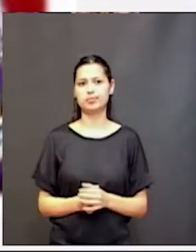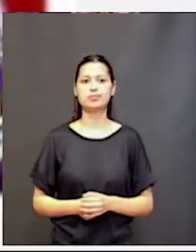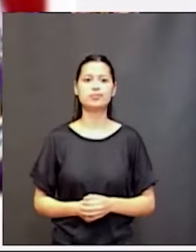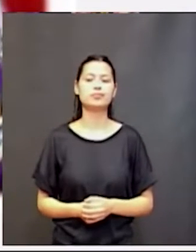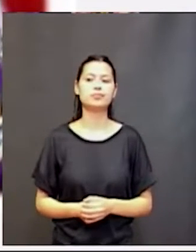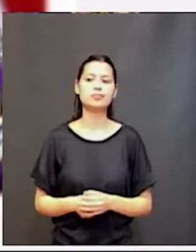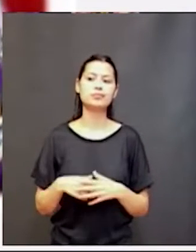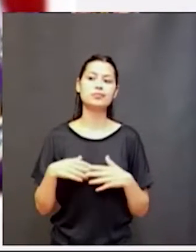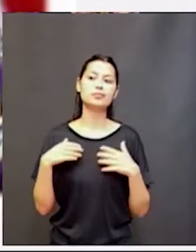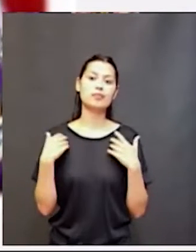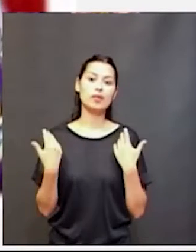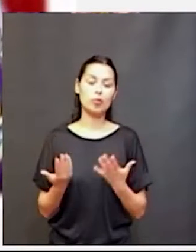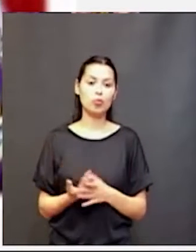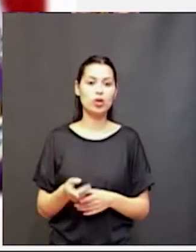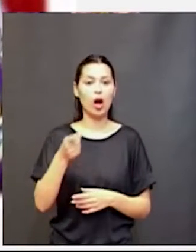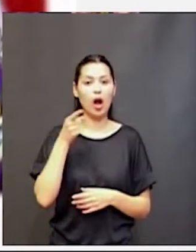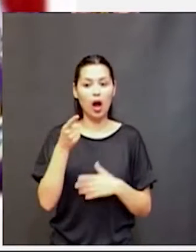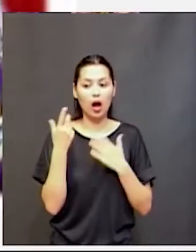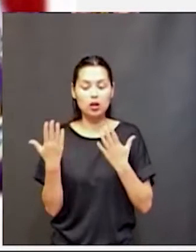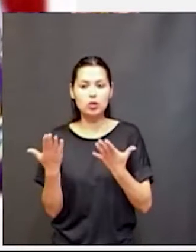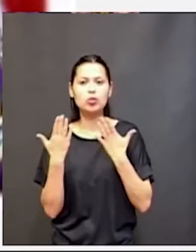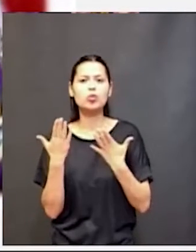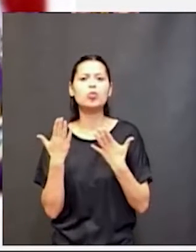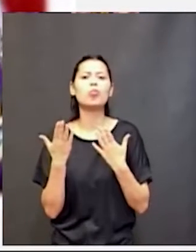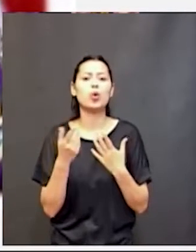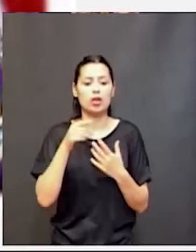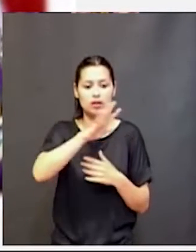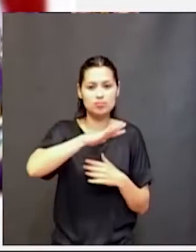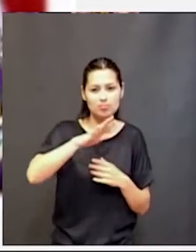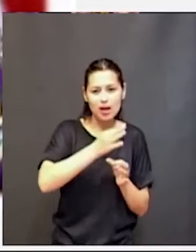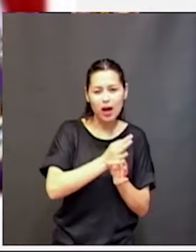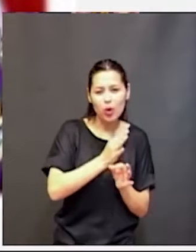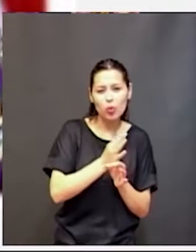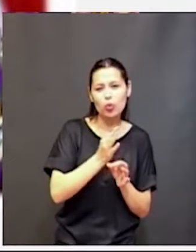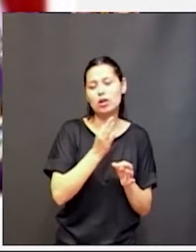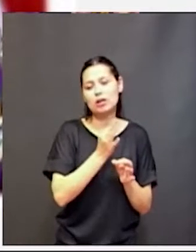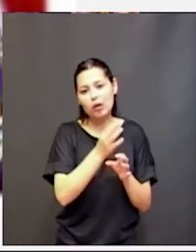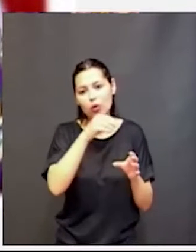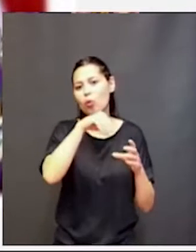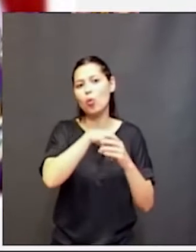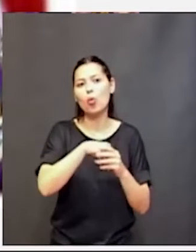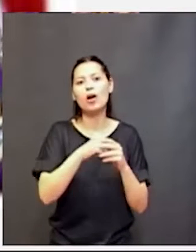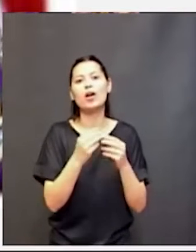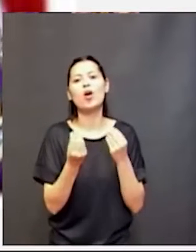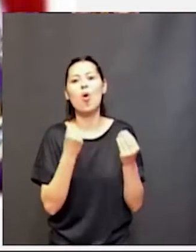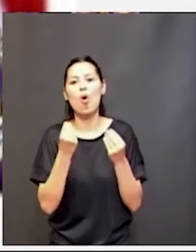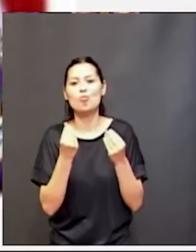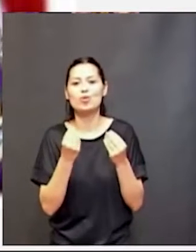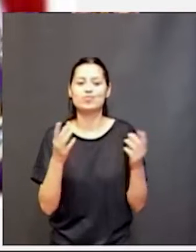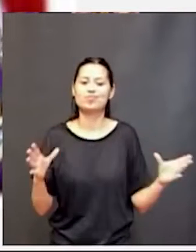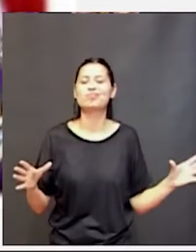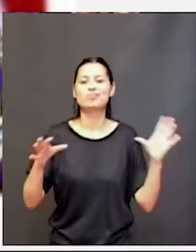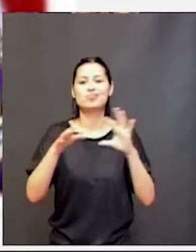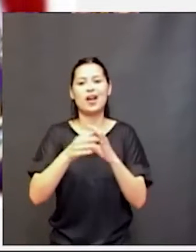se puede lograr desde nuestro ámbito educativo si trabajamos desde la educación disruptiva. La educación disruptiva